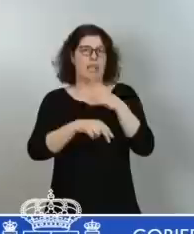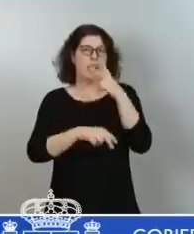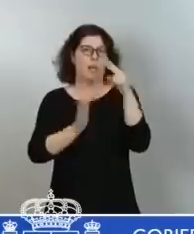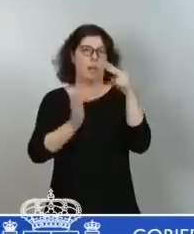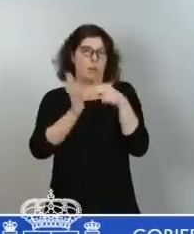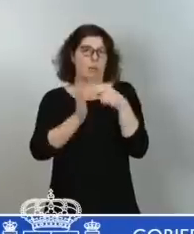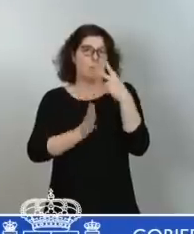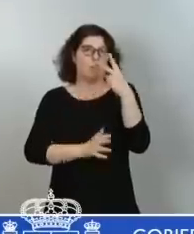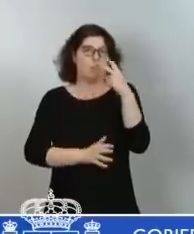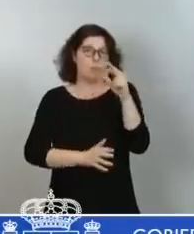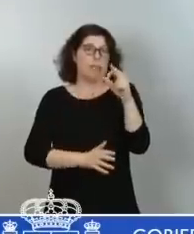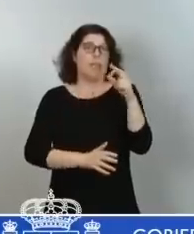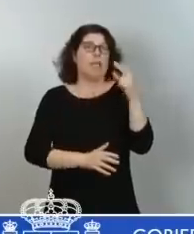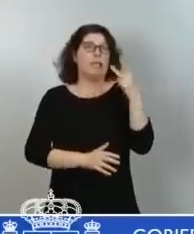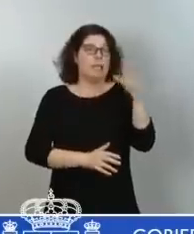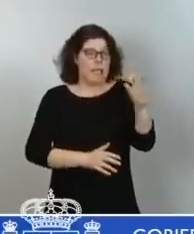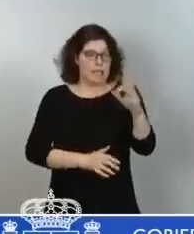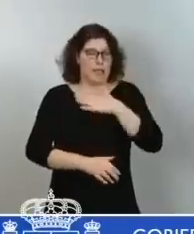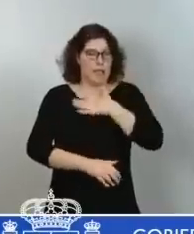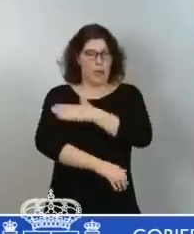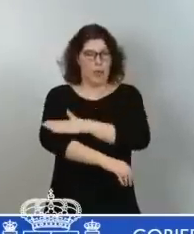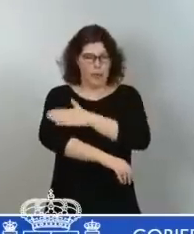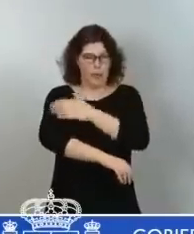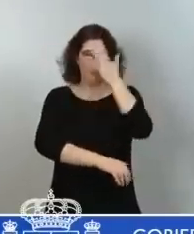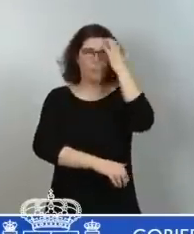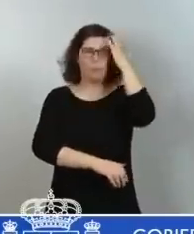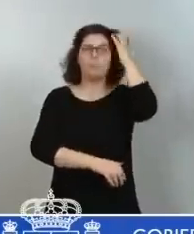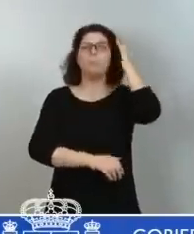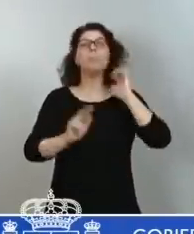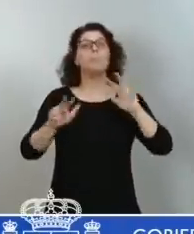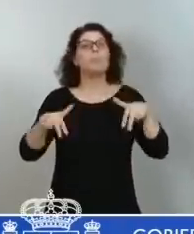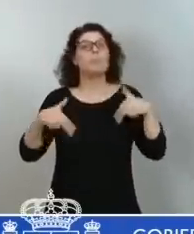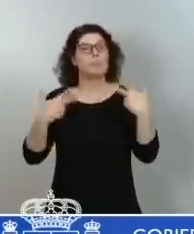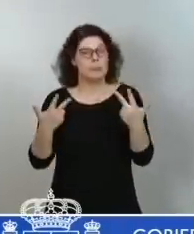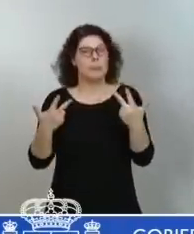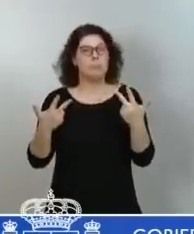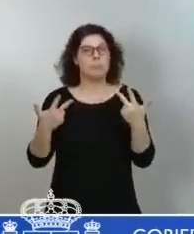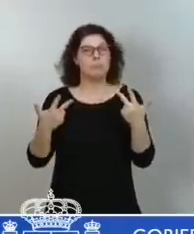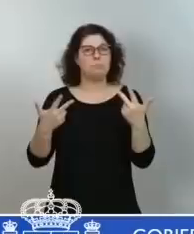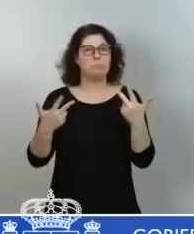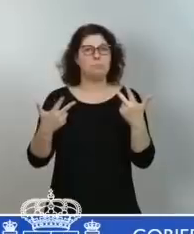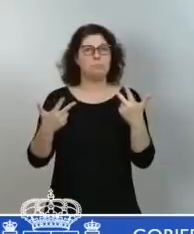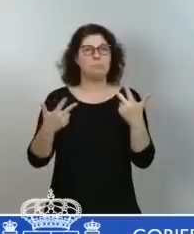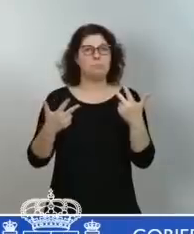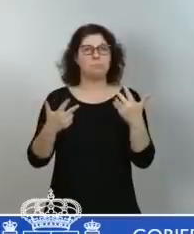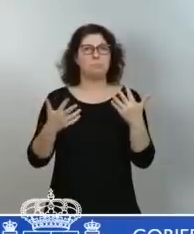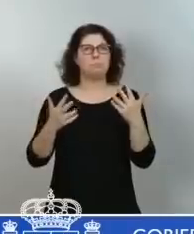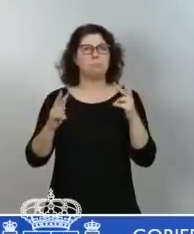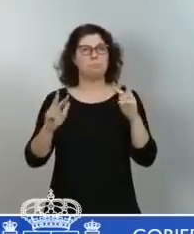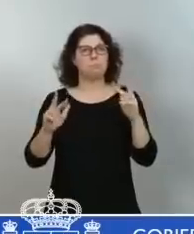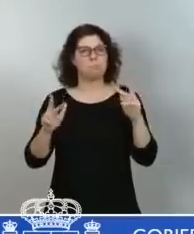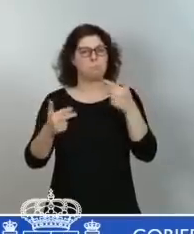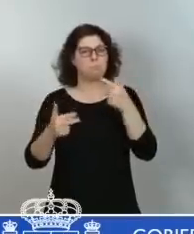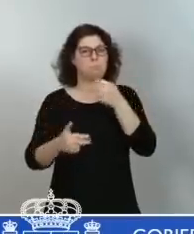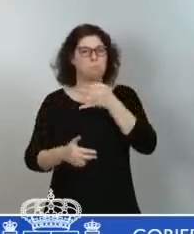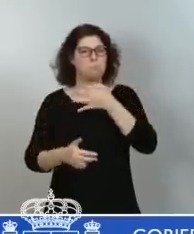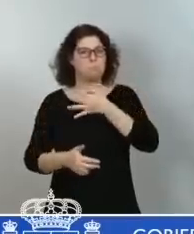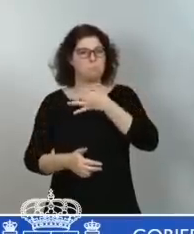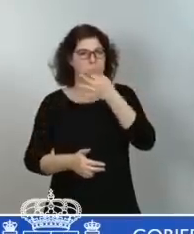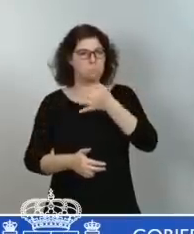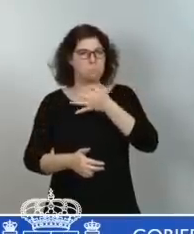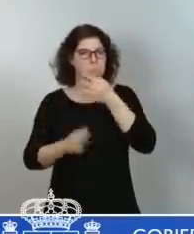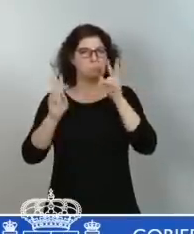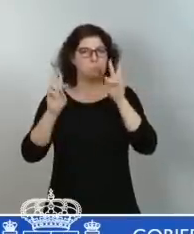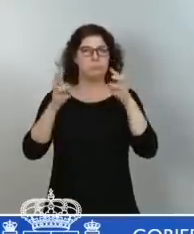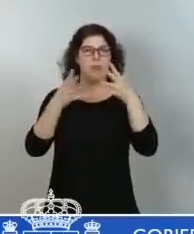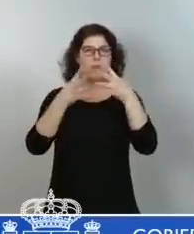Permítanme, para empezar, que haga algunas consideraciones sobre la estructura económica de nuestro país